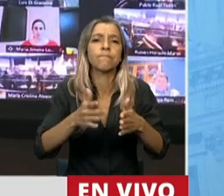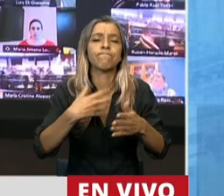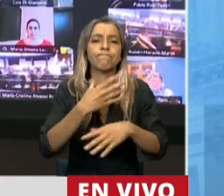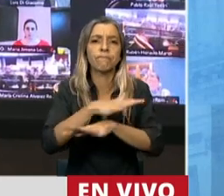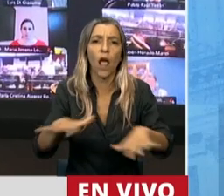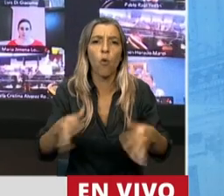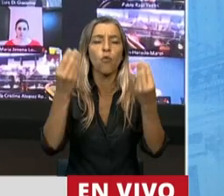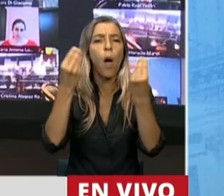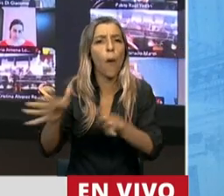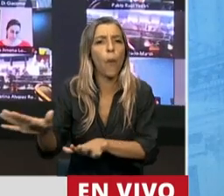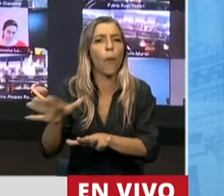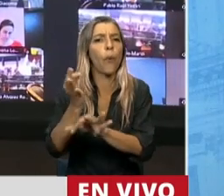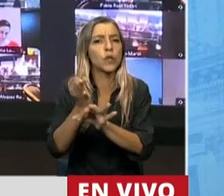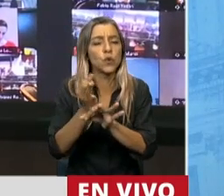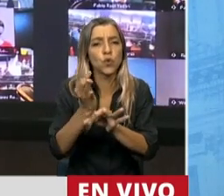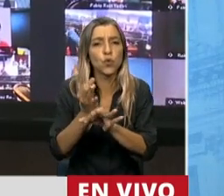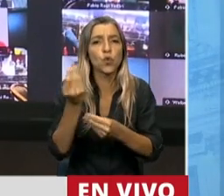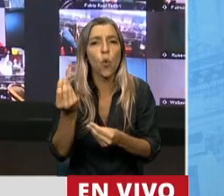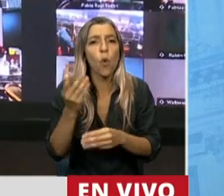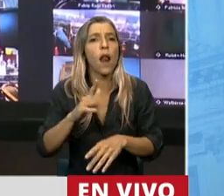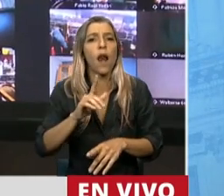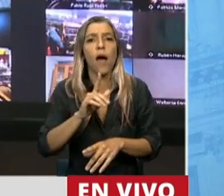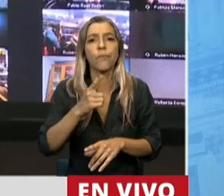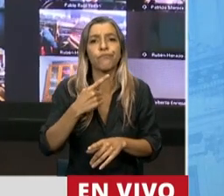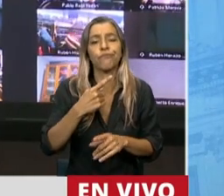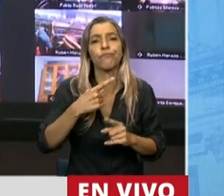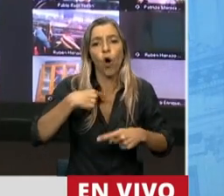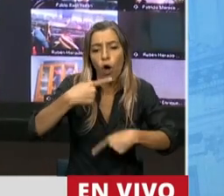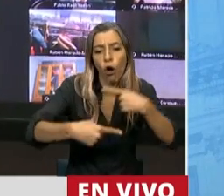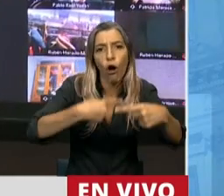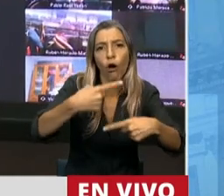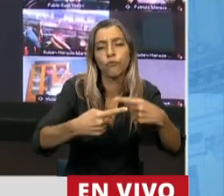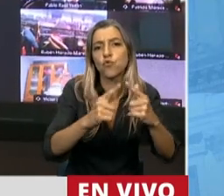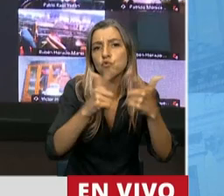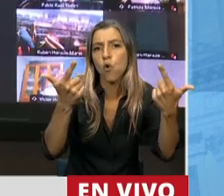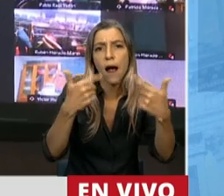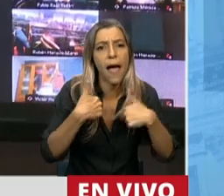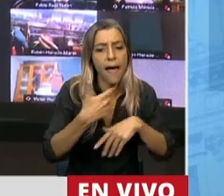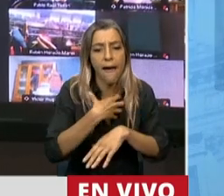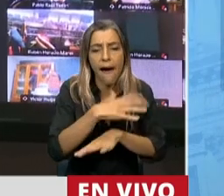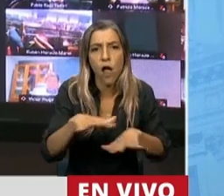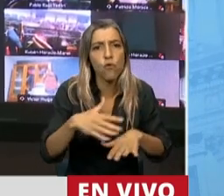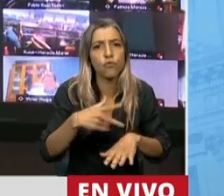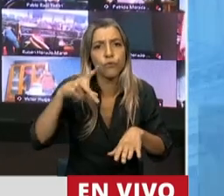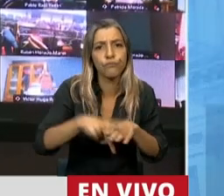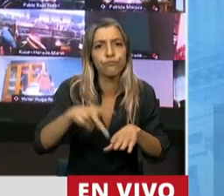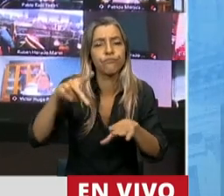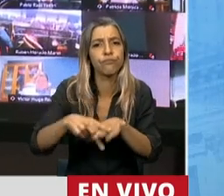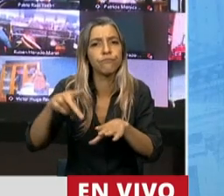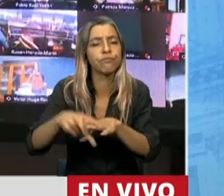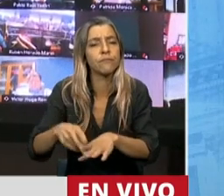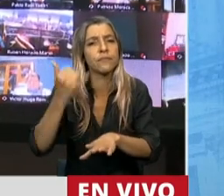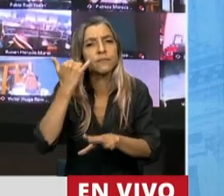trayectorias educativas continuas en donde sabemos por las estadísticas ya desde el